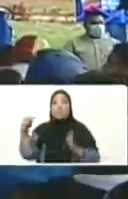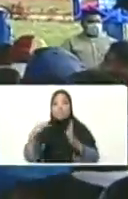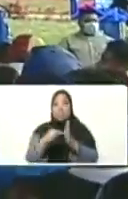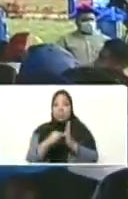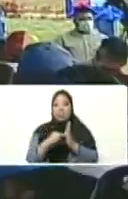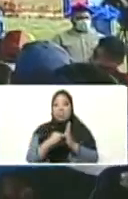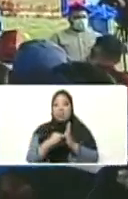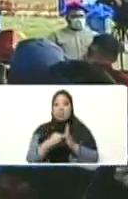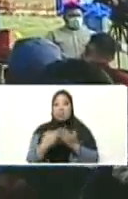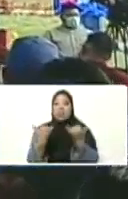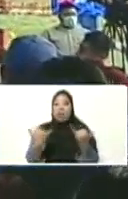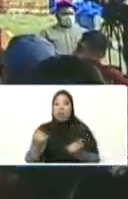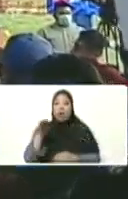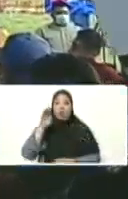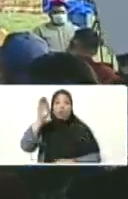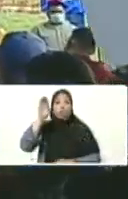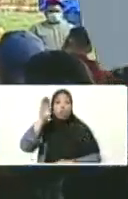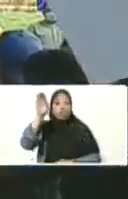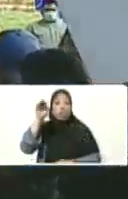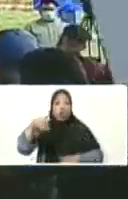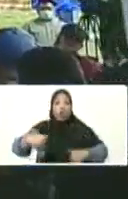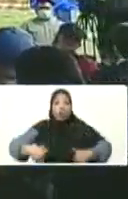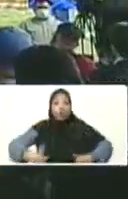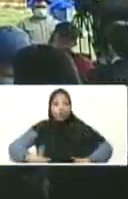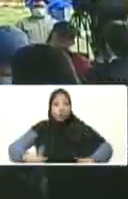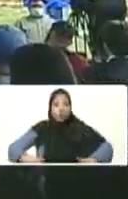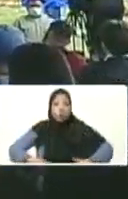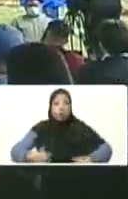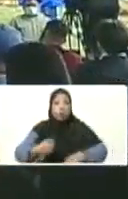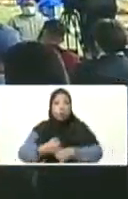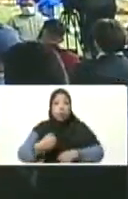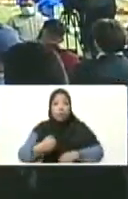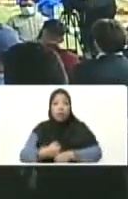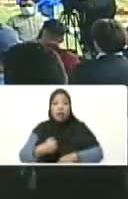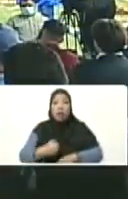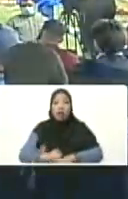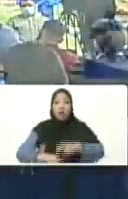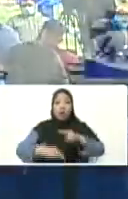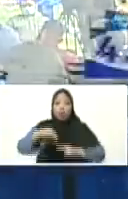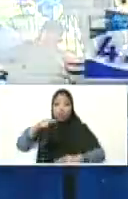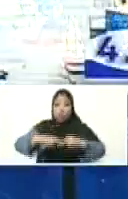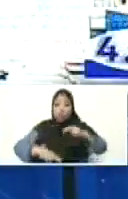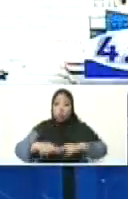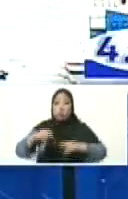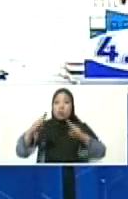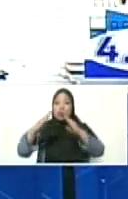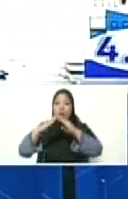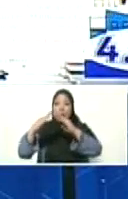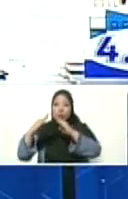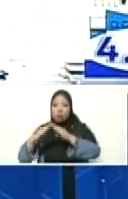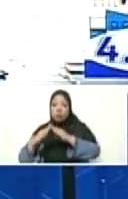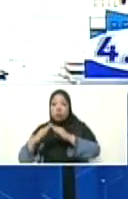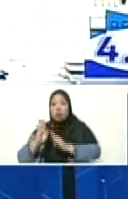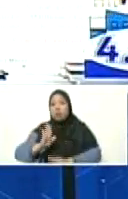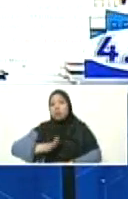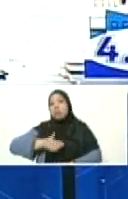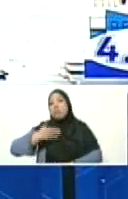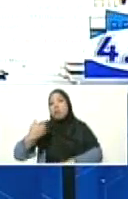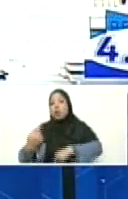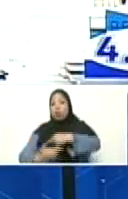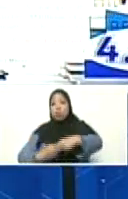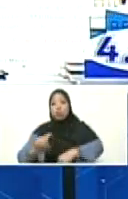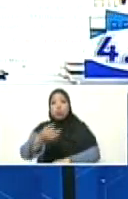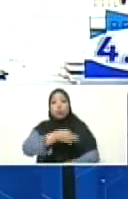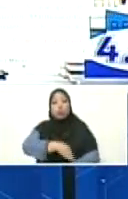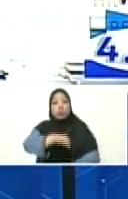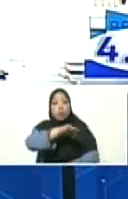Hay que ver el esfuerzo que se hace, que se ha hecho. Y esto solo es posible en una revolución socialista.